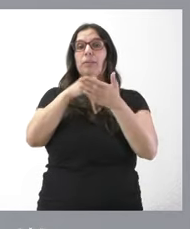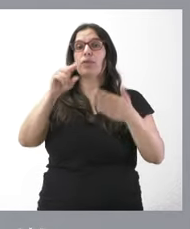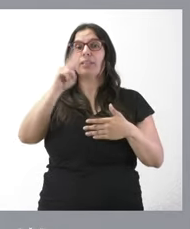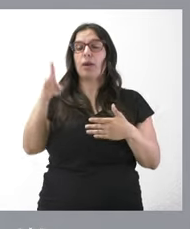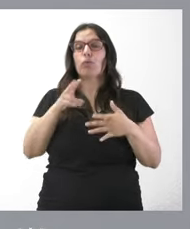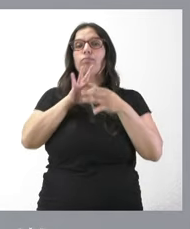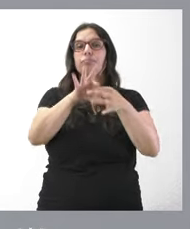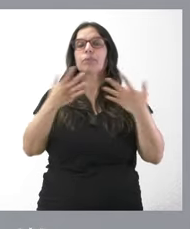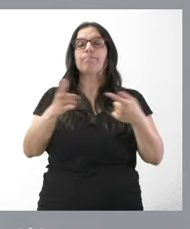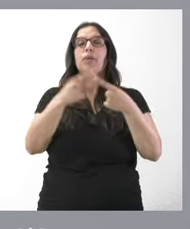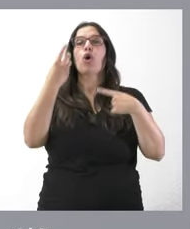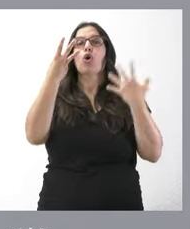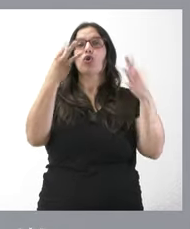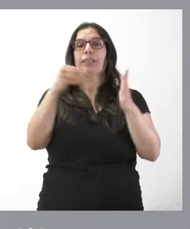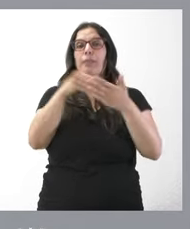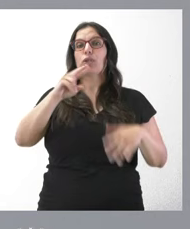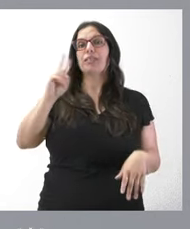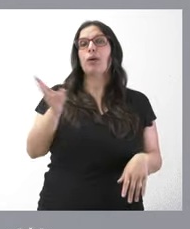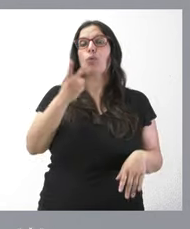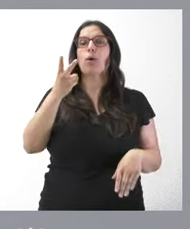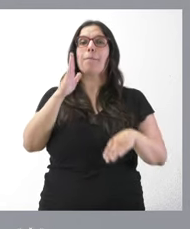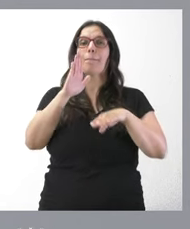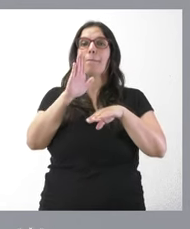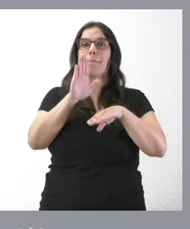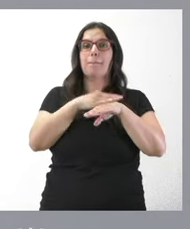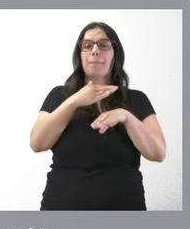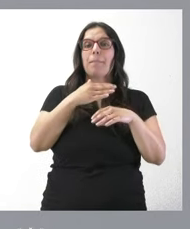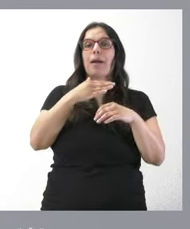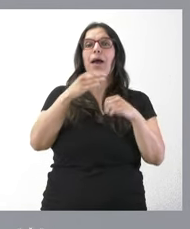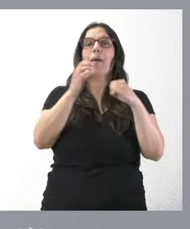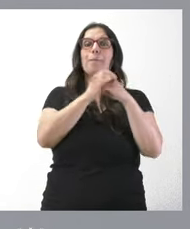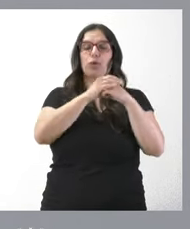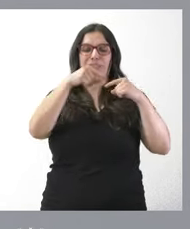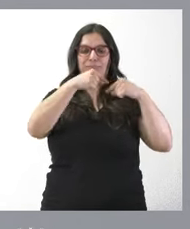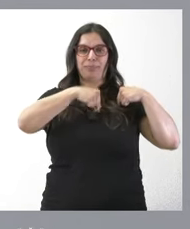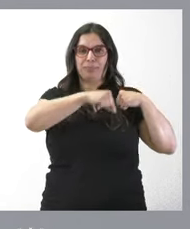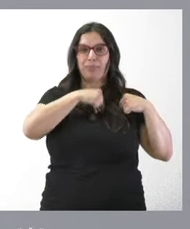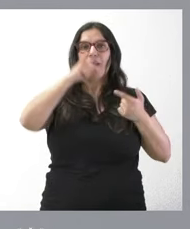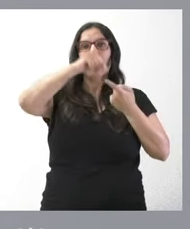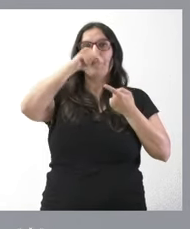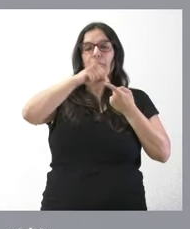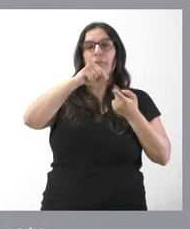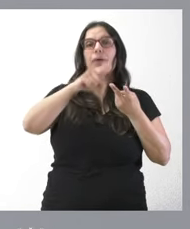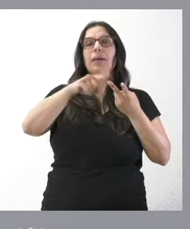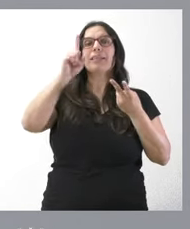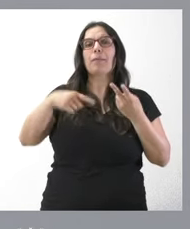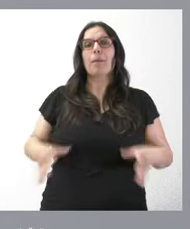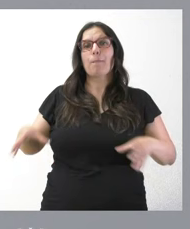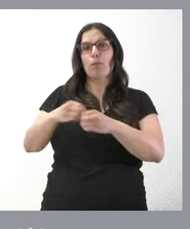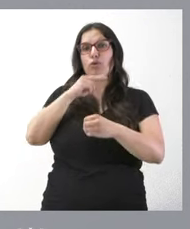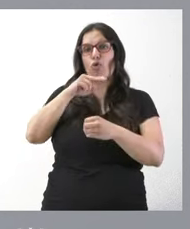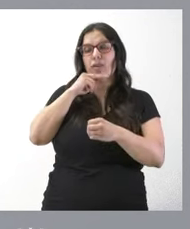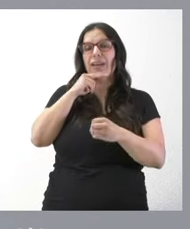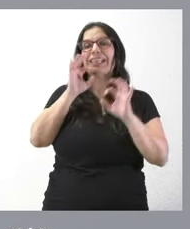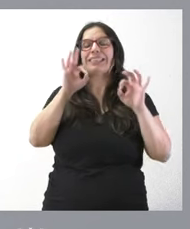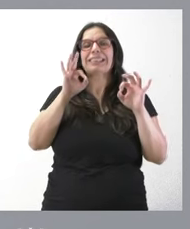80 millones de euros es para endoprótesis coronarias, medidores de glucosa y bolsas de orina. En concreto, para